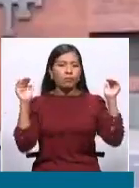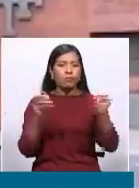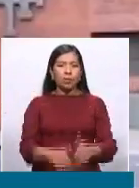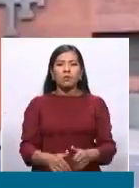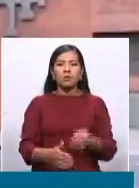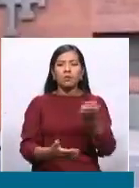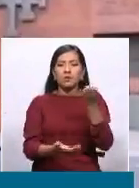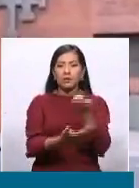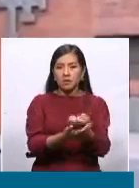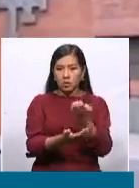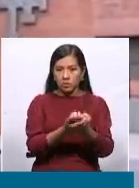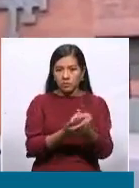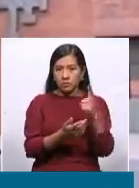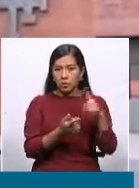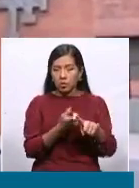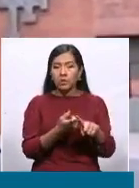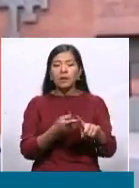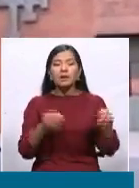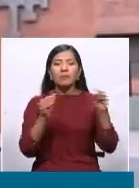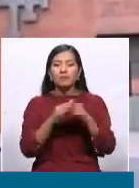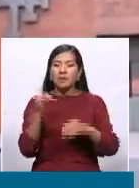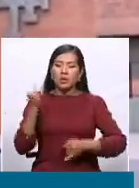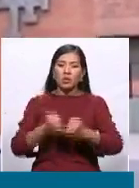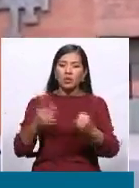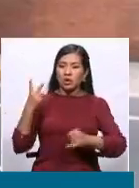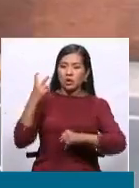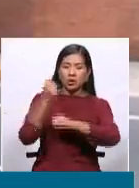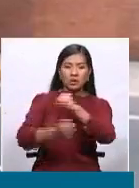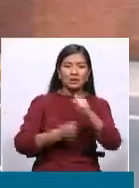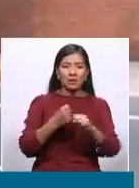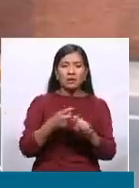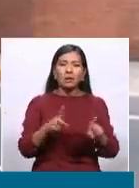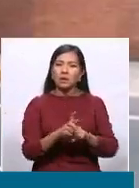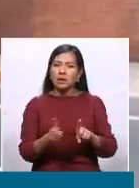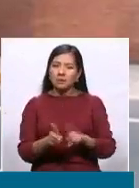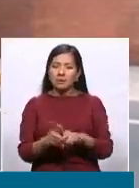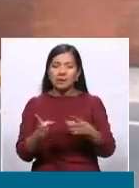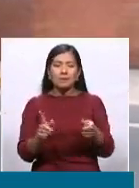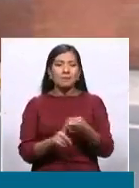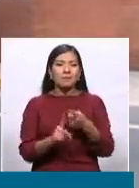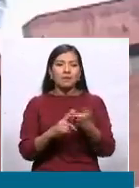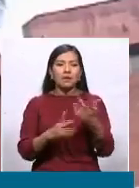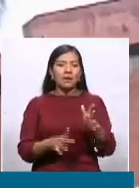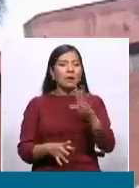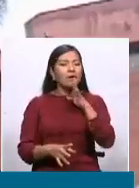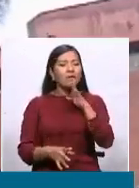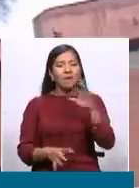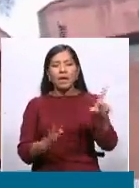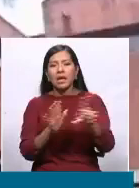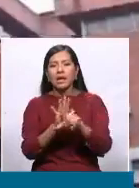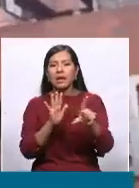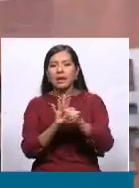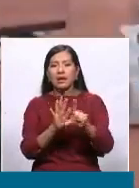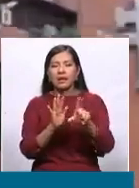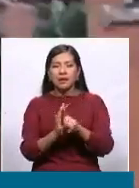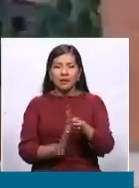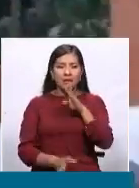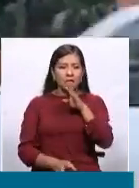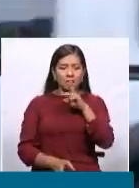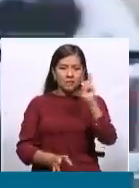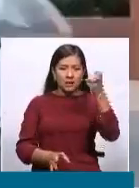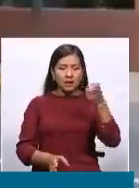sino que en estos dos últimos años de la misma manera, en una primera instancia, mintiendo con diferentes leyes, donde nos decían que estábamos